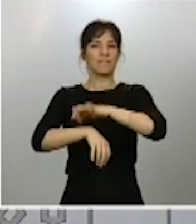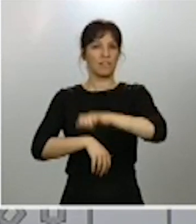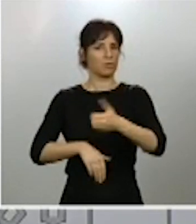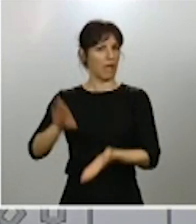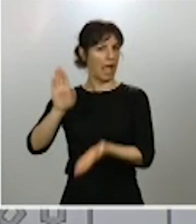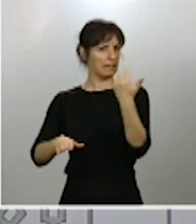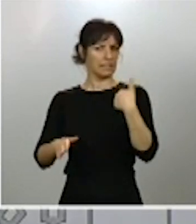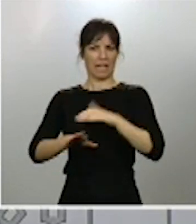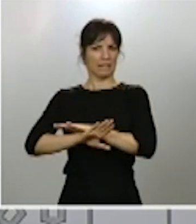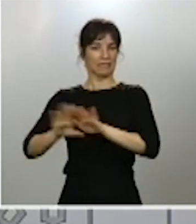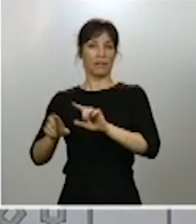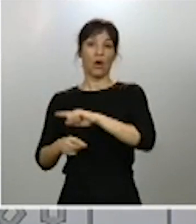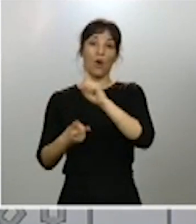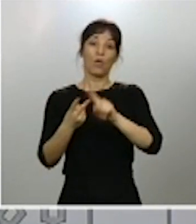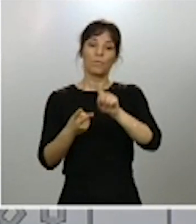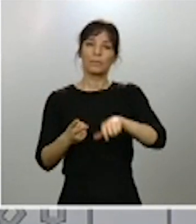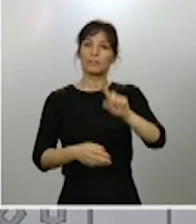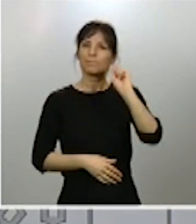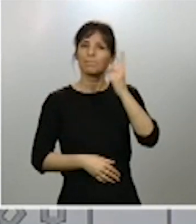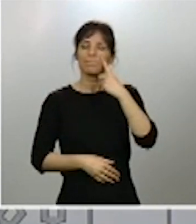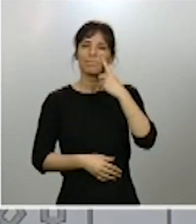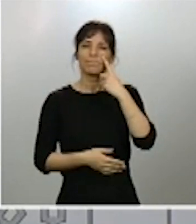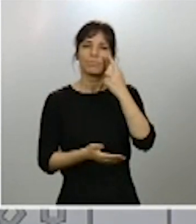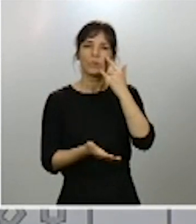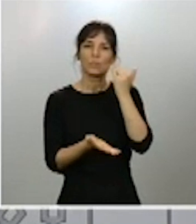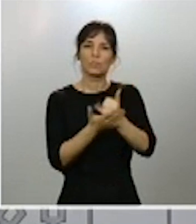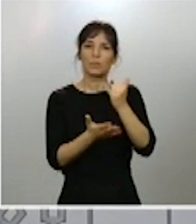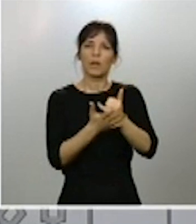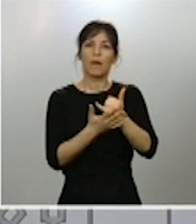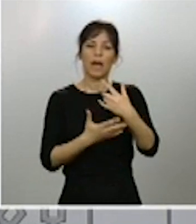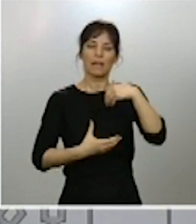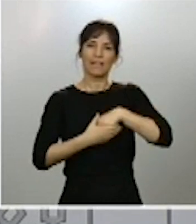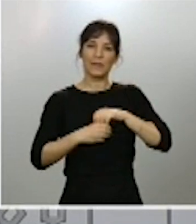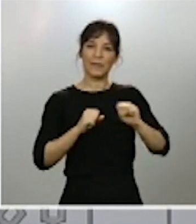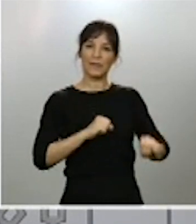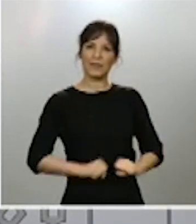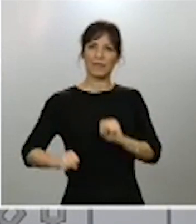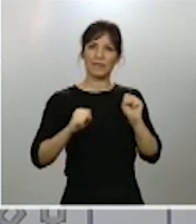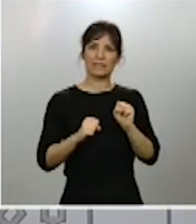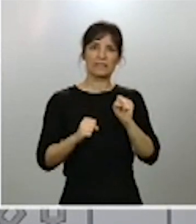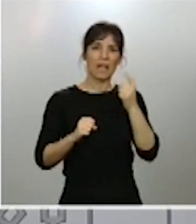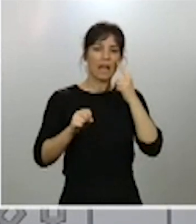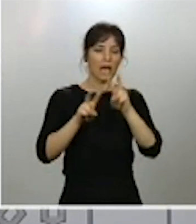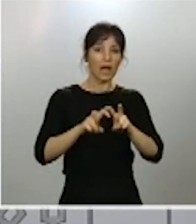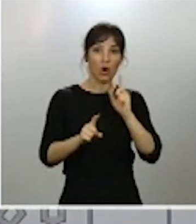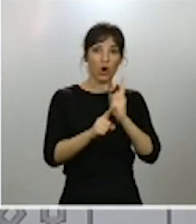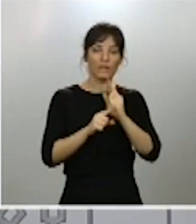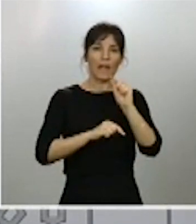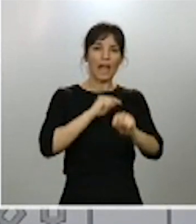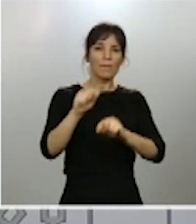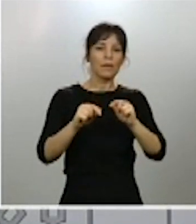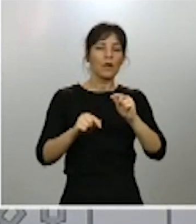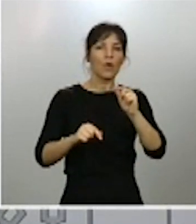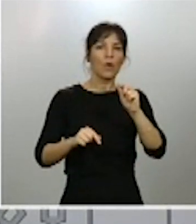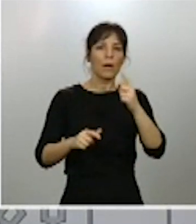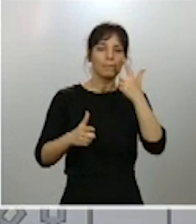los que se les ha detectado una prueba de defensas de anticuerpos contra el virus y que, por lo tanto, en